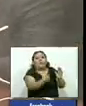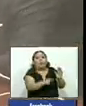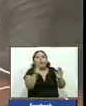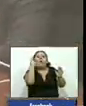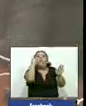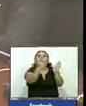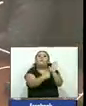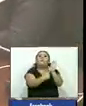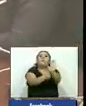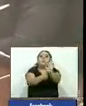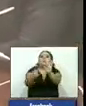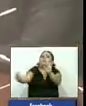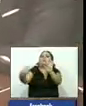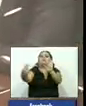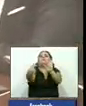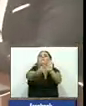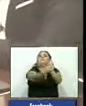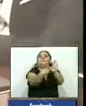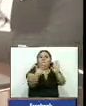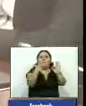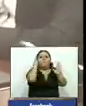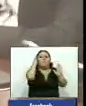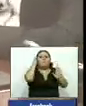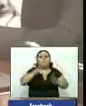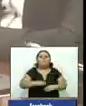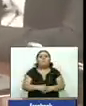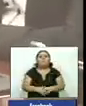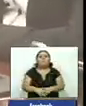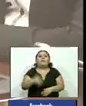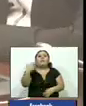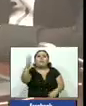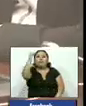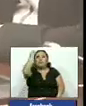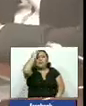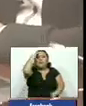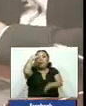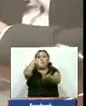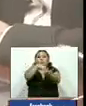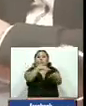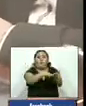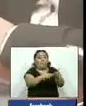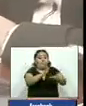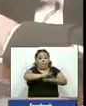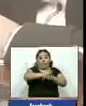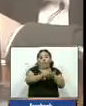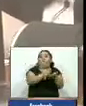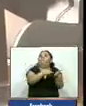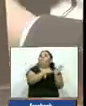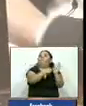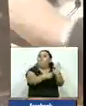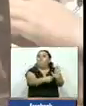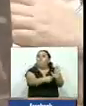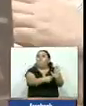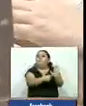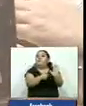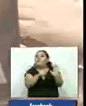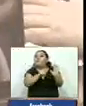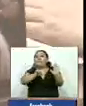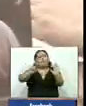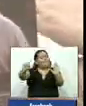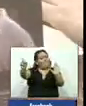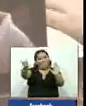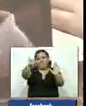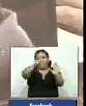estoy poniendo de cara al pueblo el pueblo sabe verdaderamente que no es